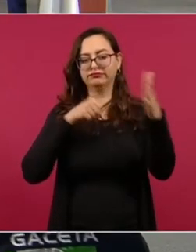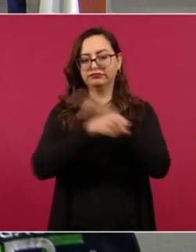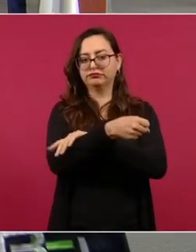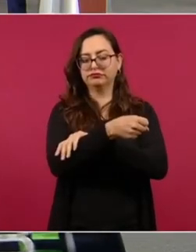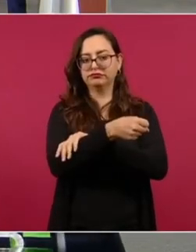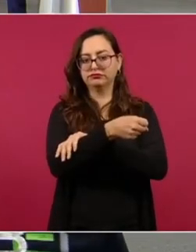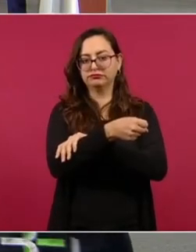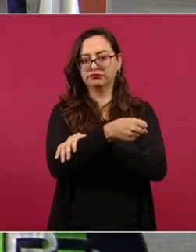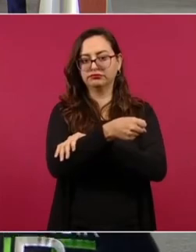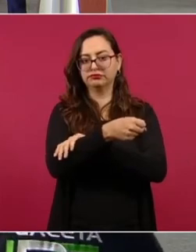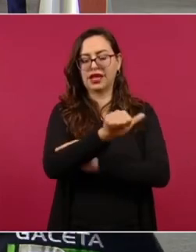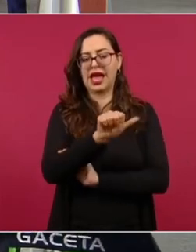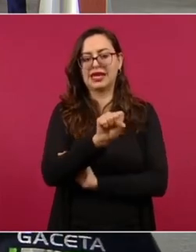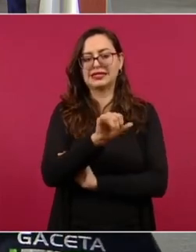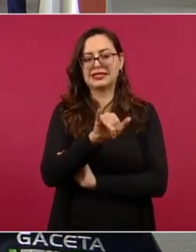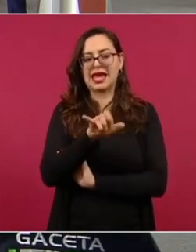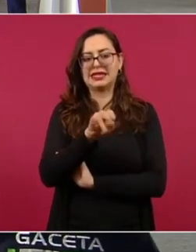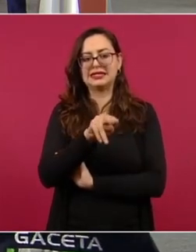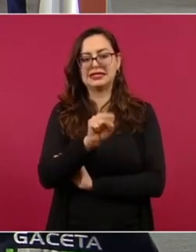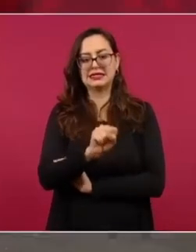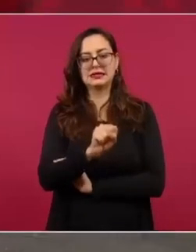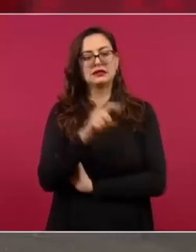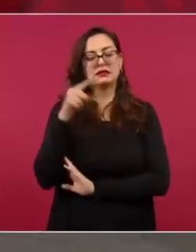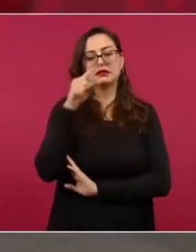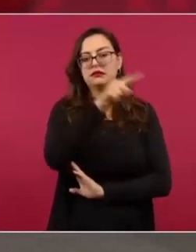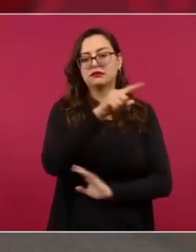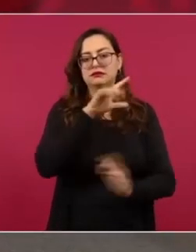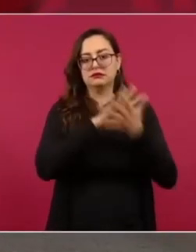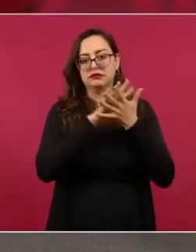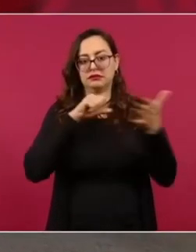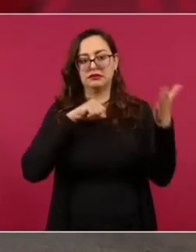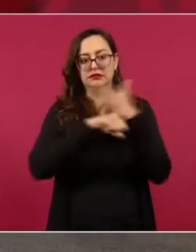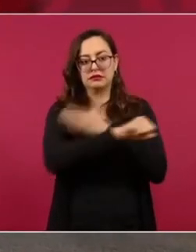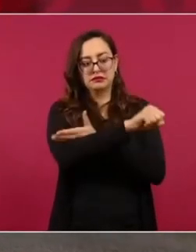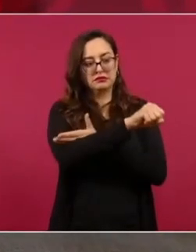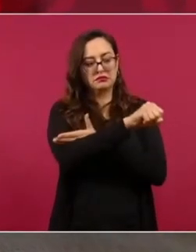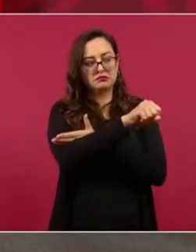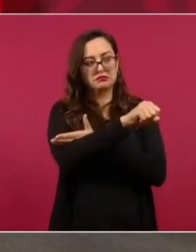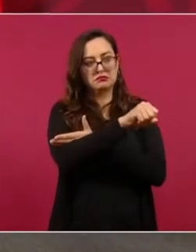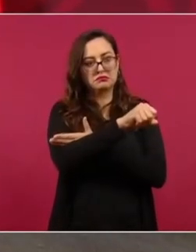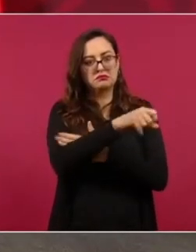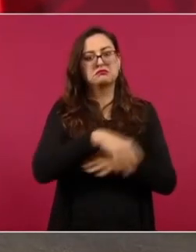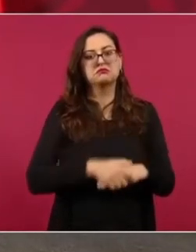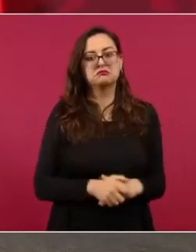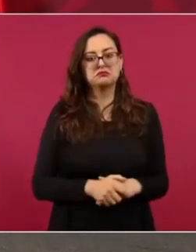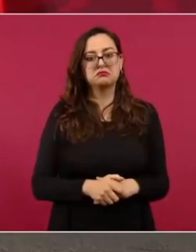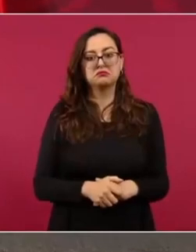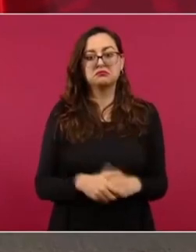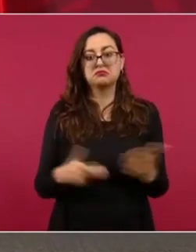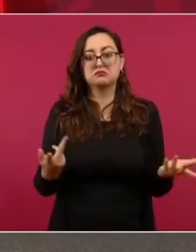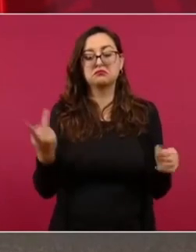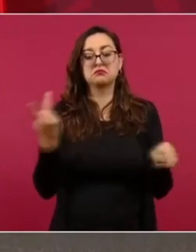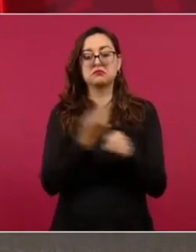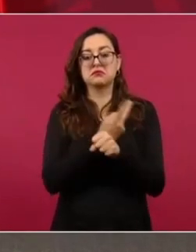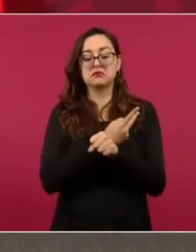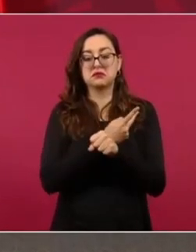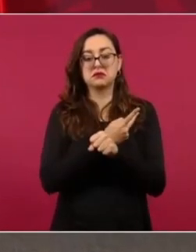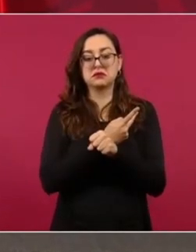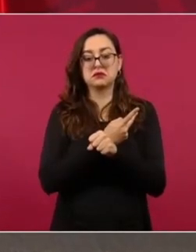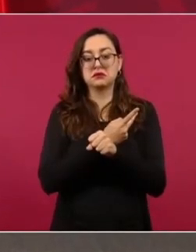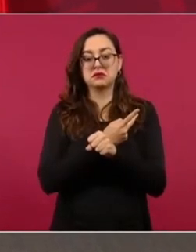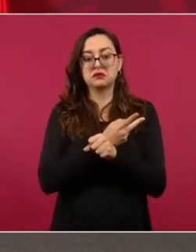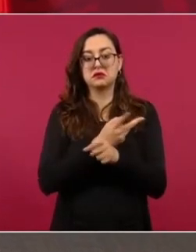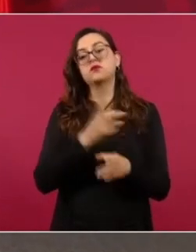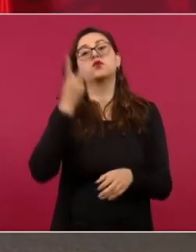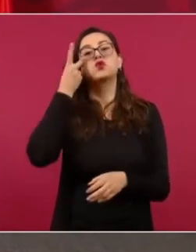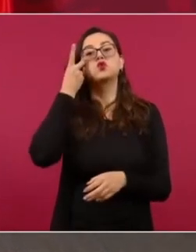me dio muchísimo gusto de que el dueño del Twitter hizo una